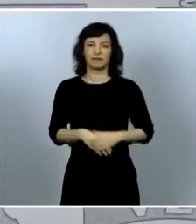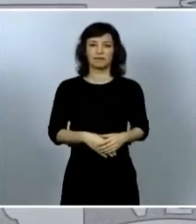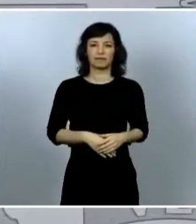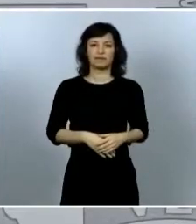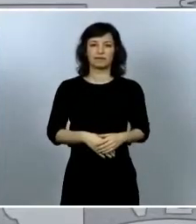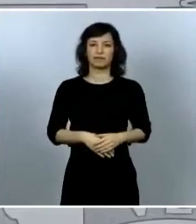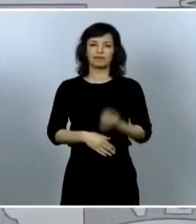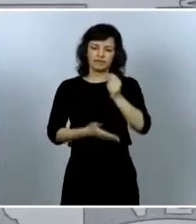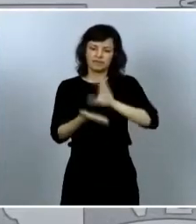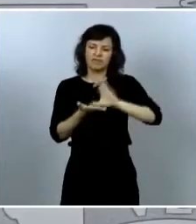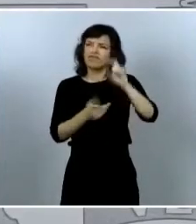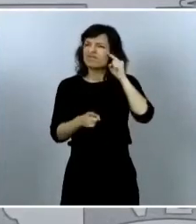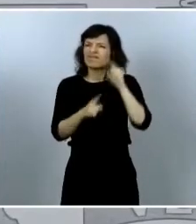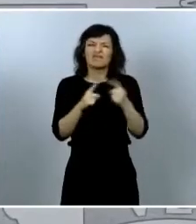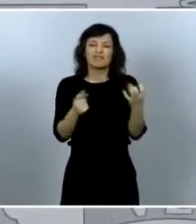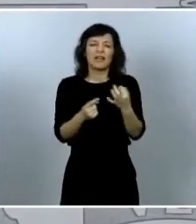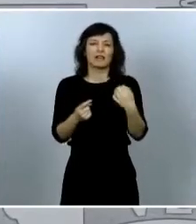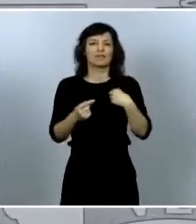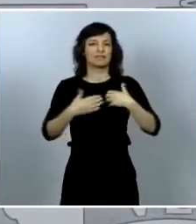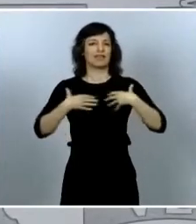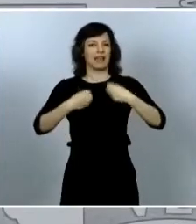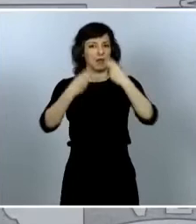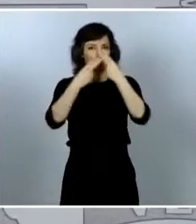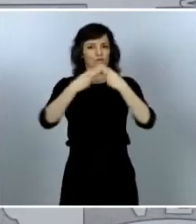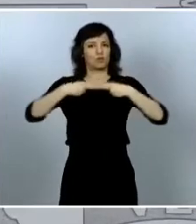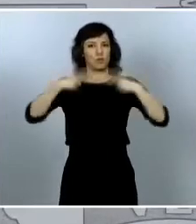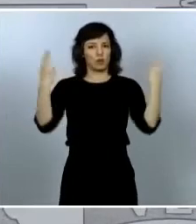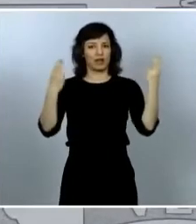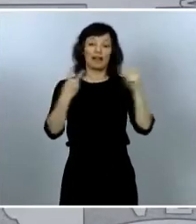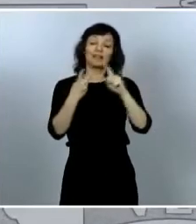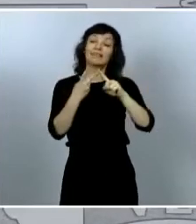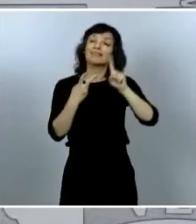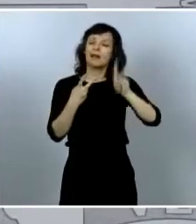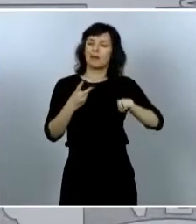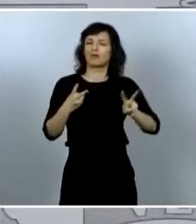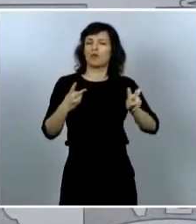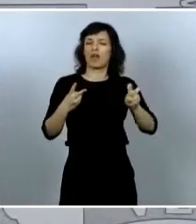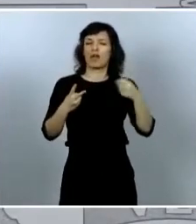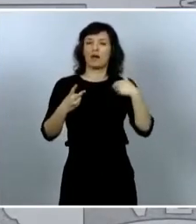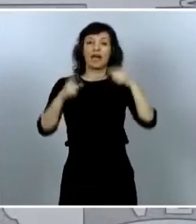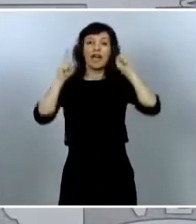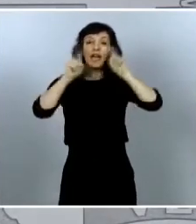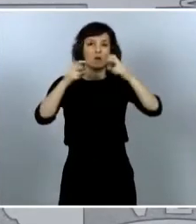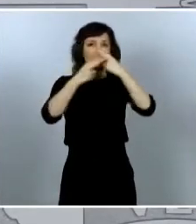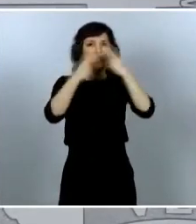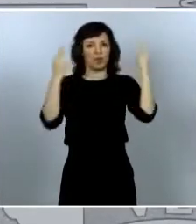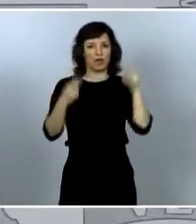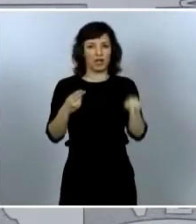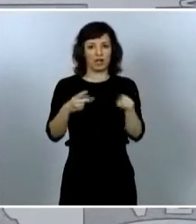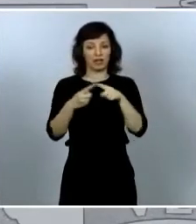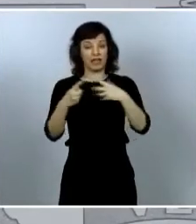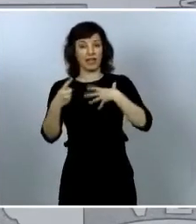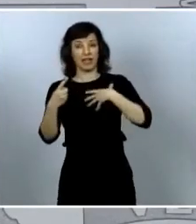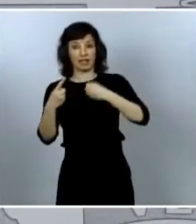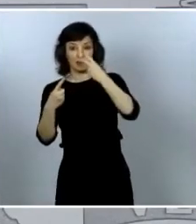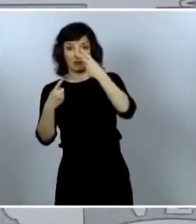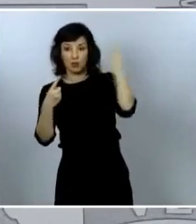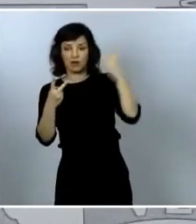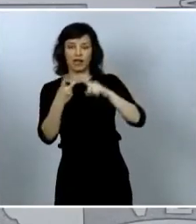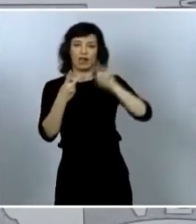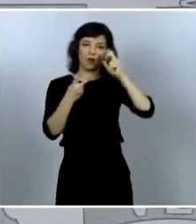y también esta es la principal de las novedades a la educación pública. Sanidad pública educación pública.